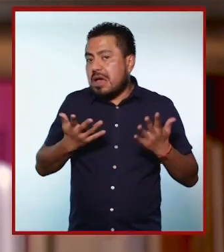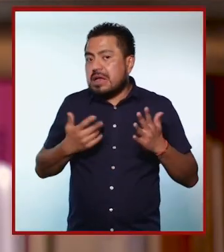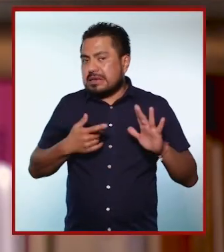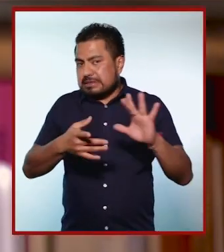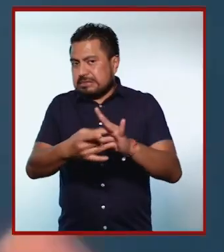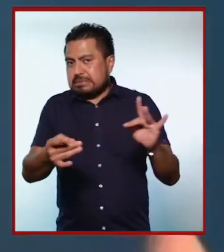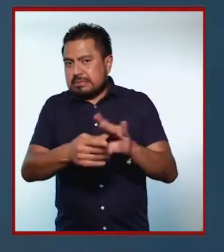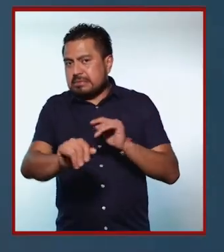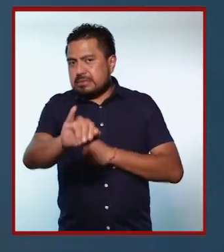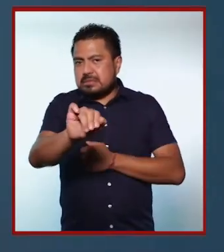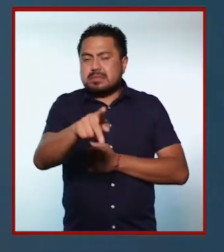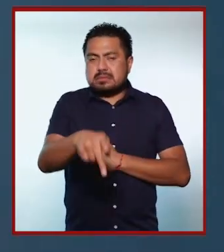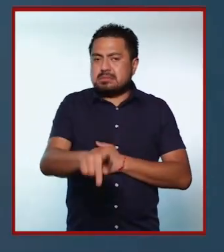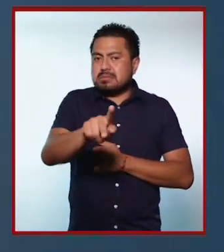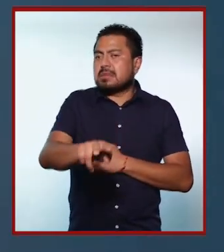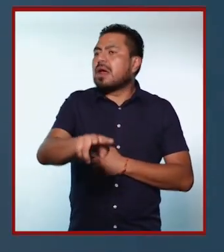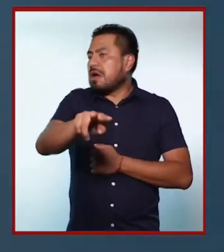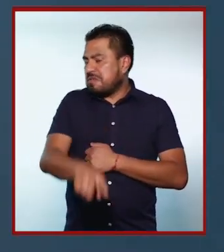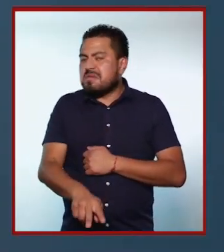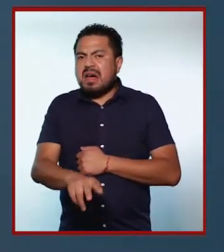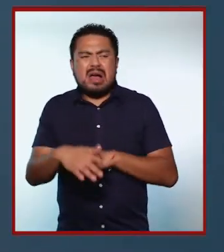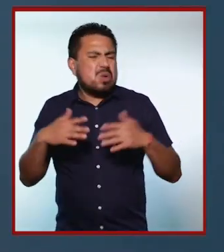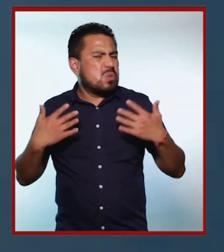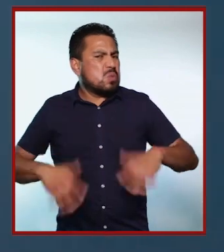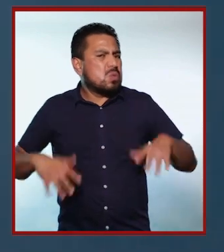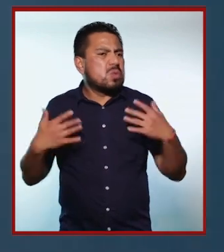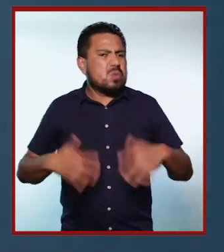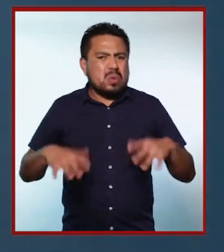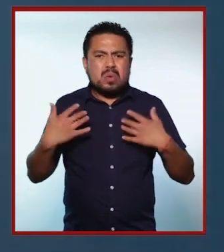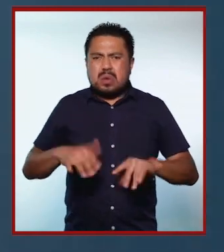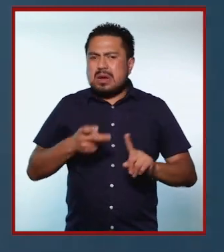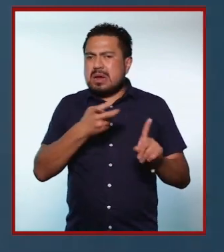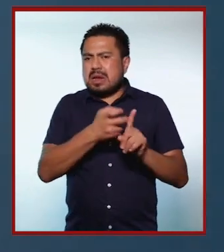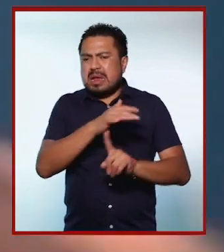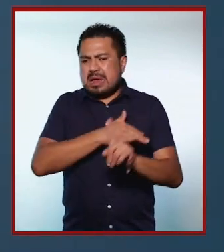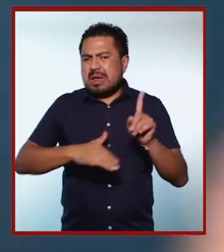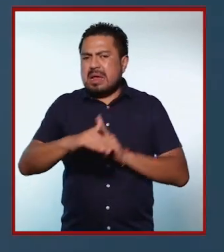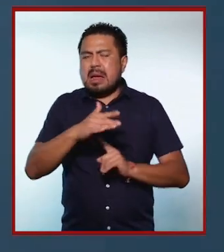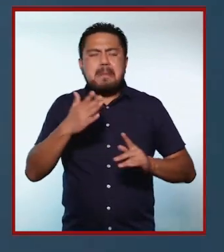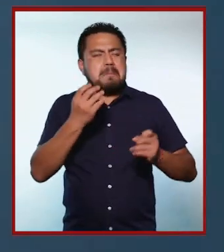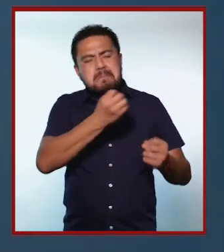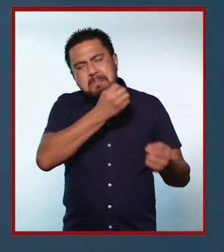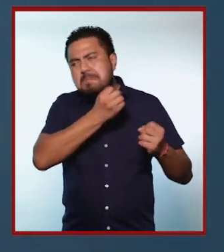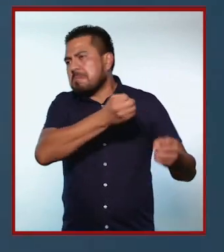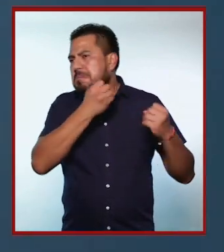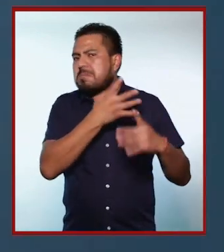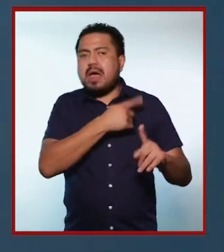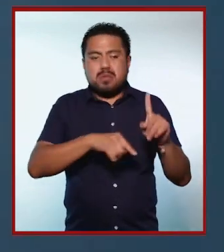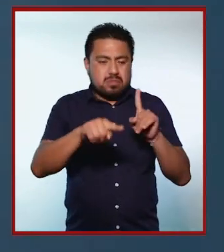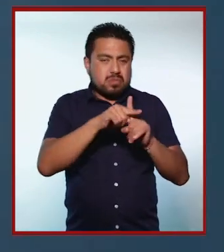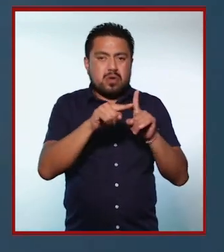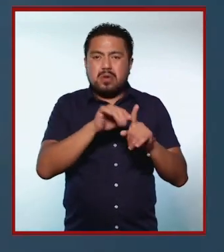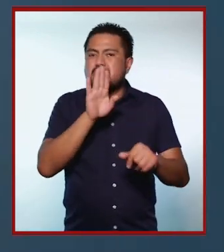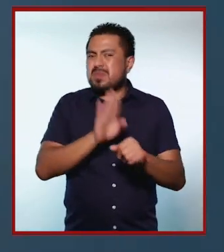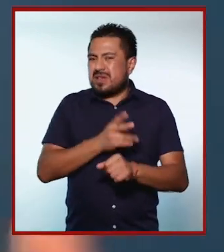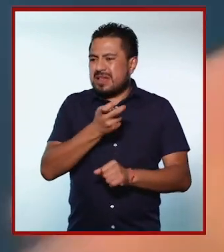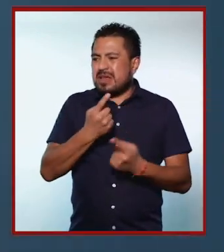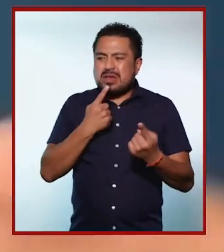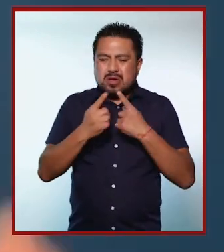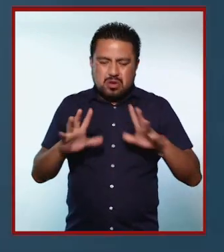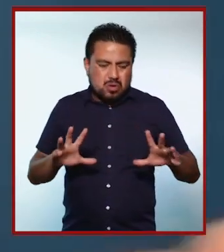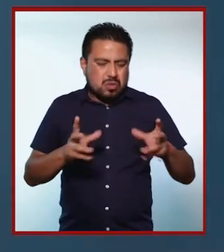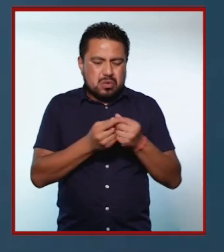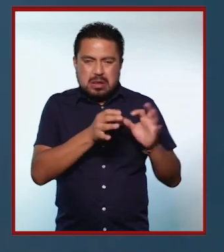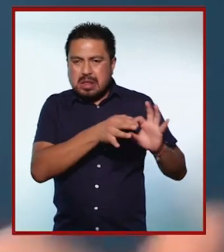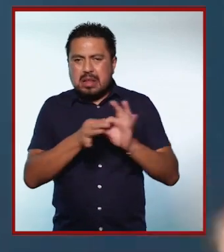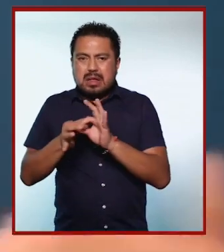qué puedo, sí, sí, pero la verdad es que está bastante, es un ambiente bastante padre y positivo, porque justo es